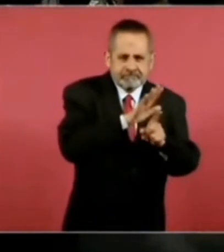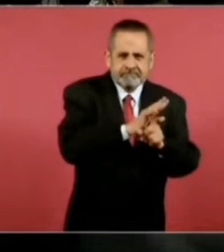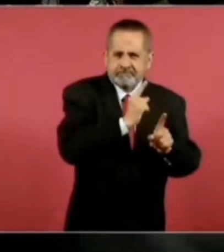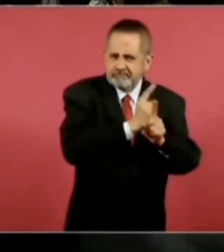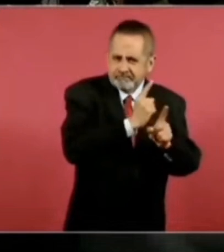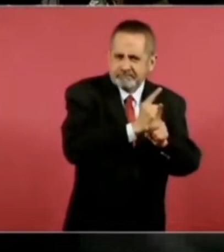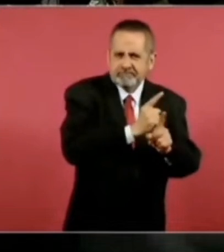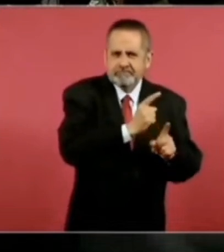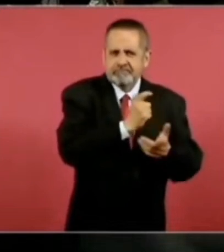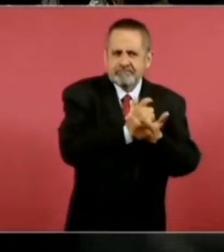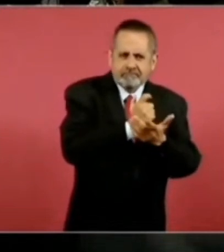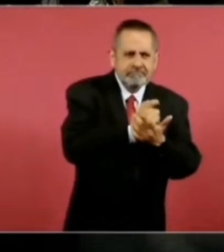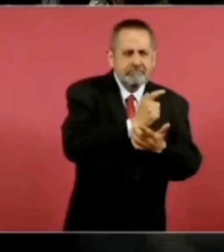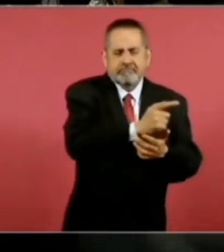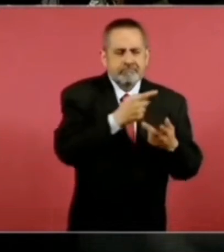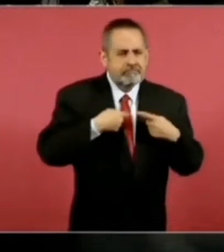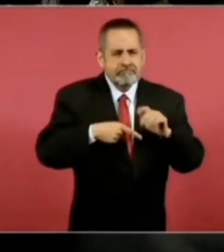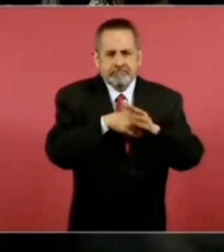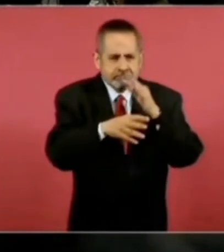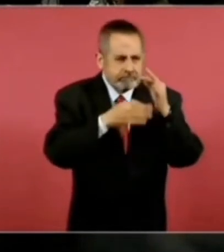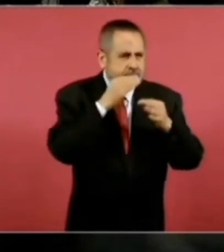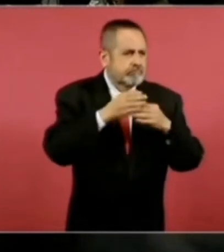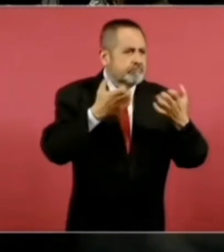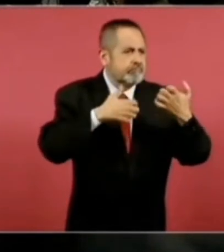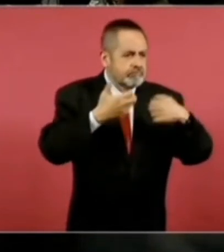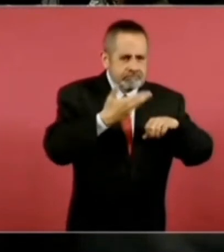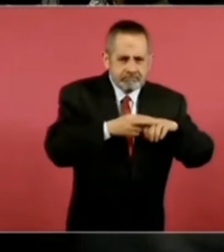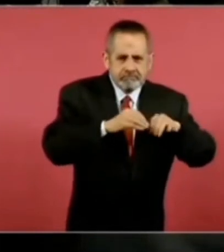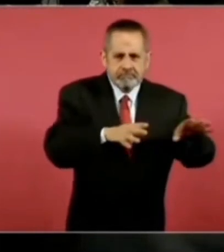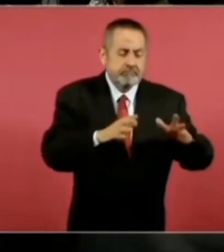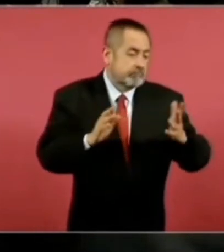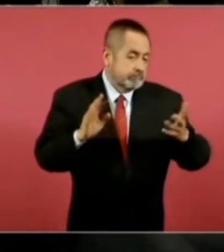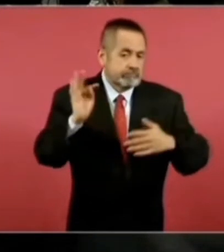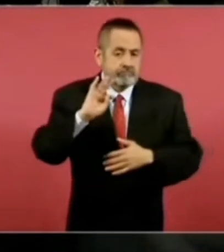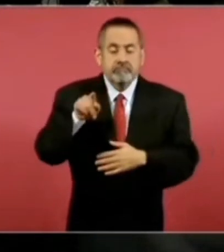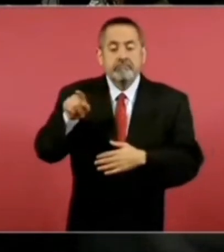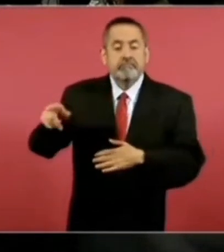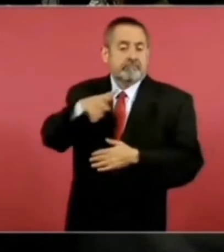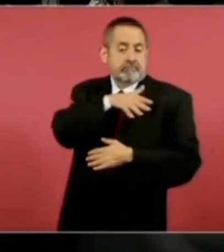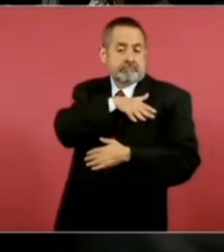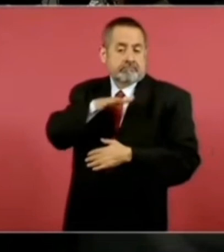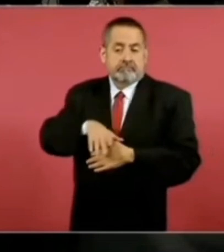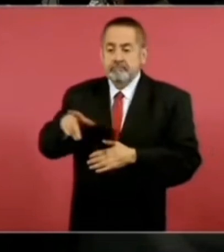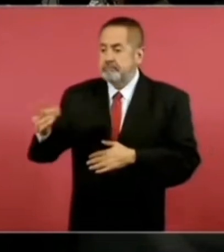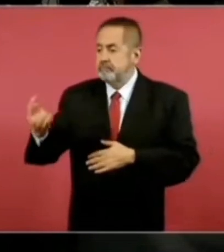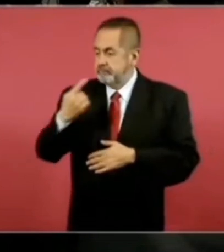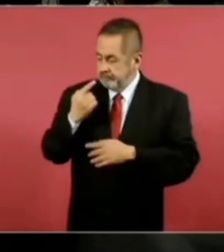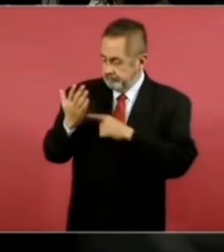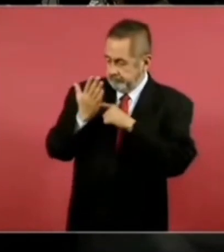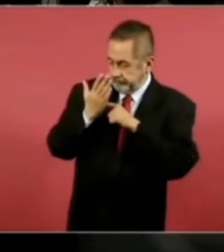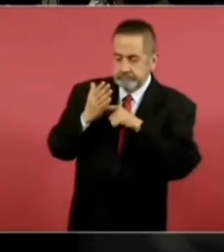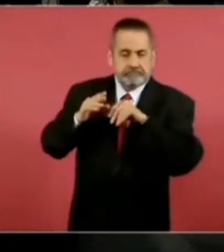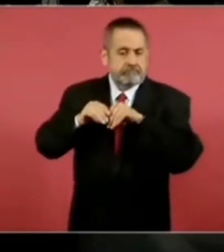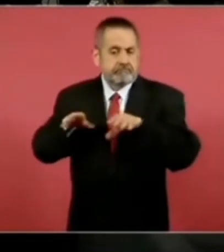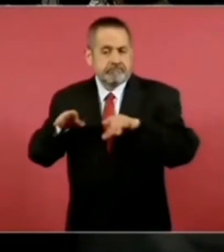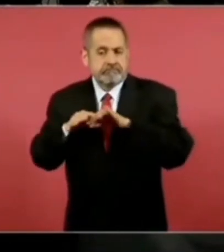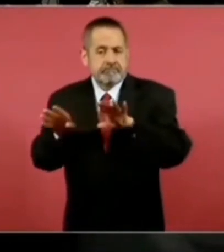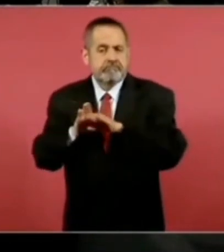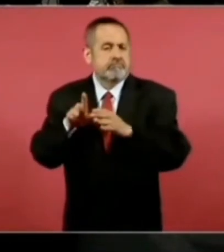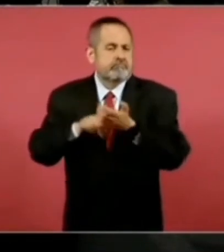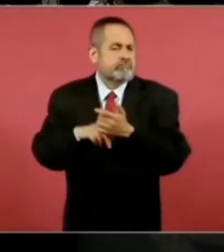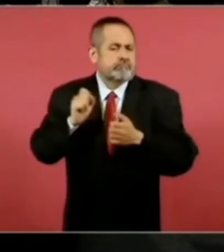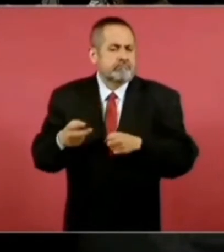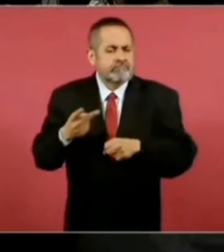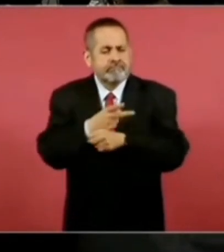empresarios, etcétera, se podrían dar a conocer. A lo mejor que el general Audomar o nos compartiese un poco esta información